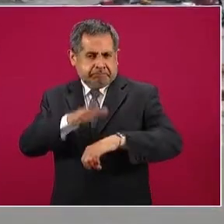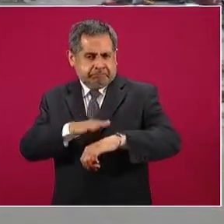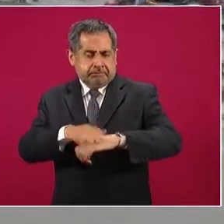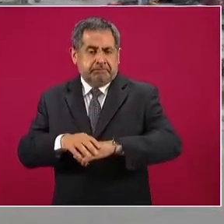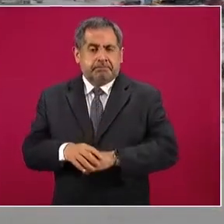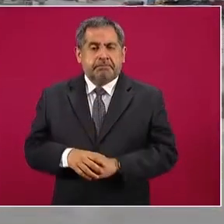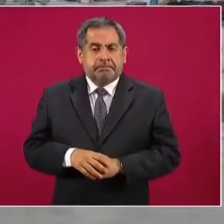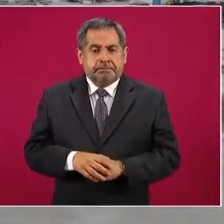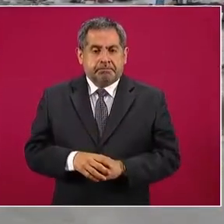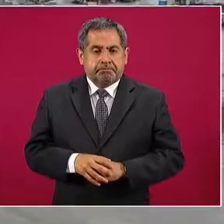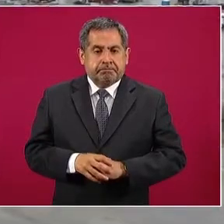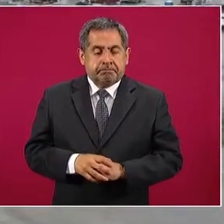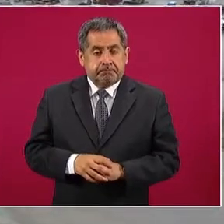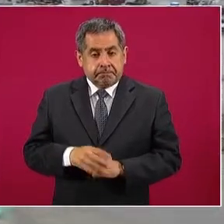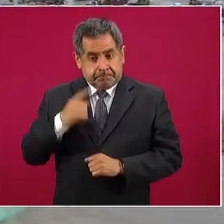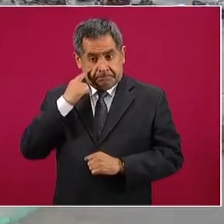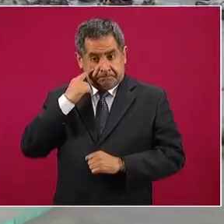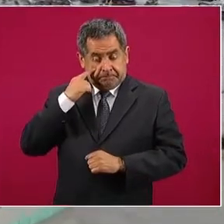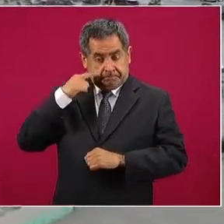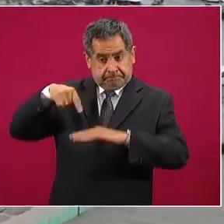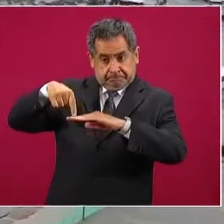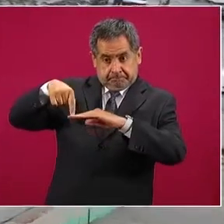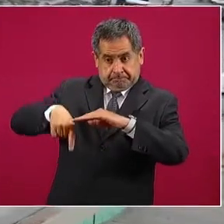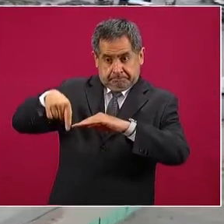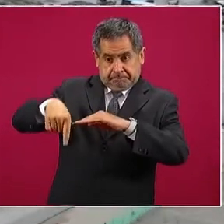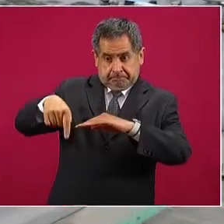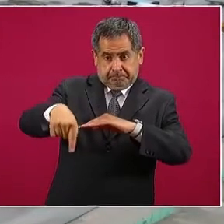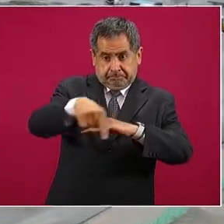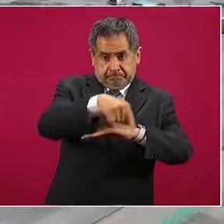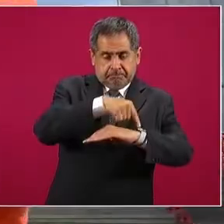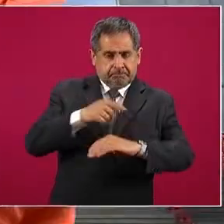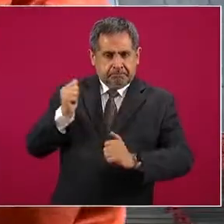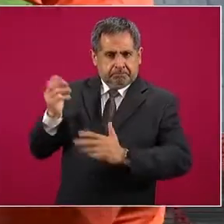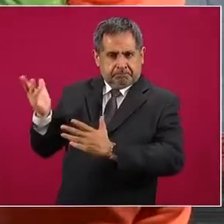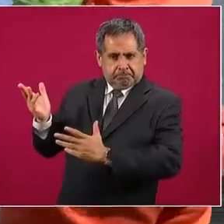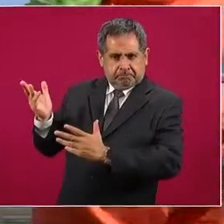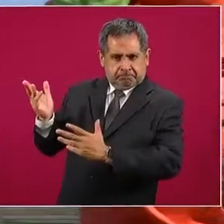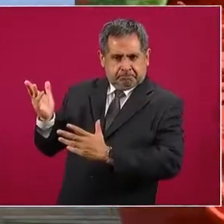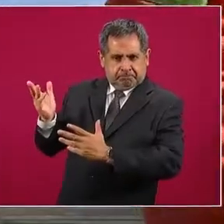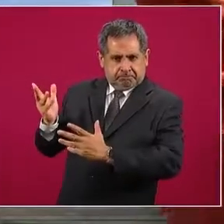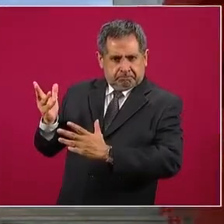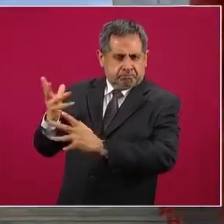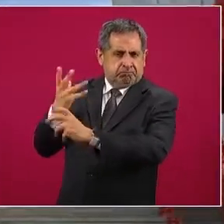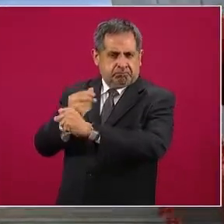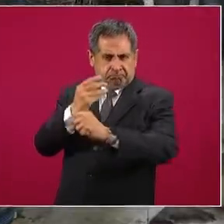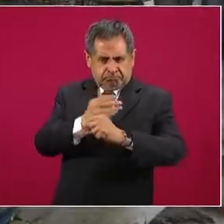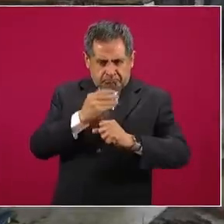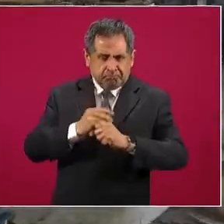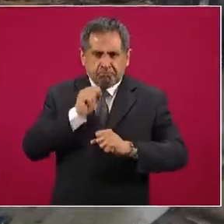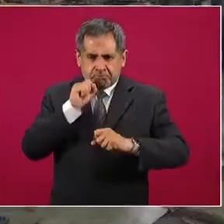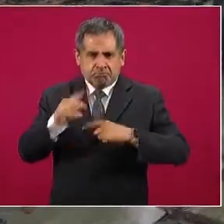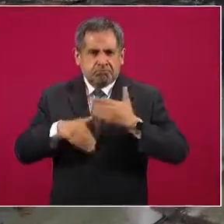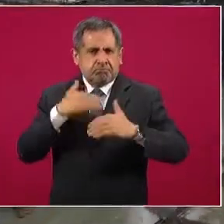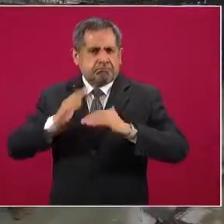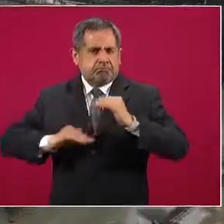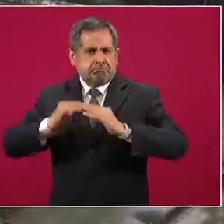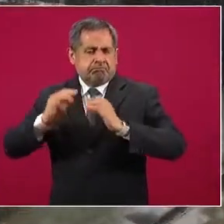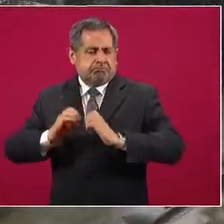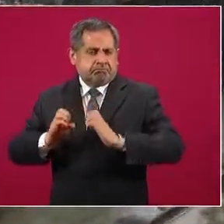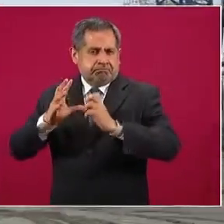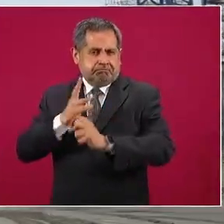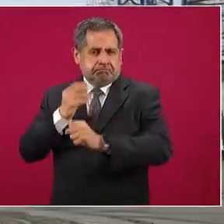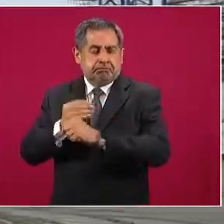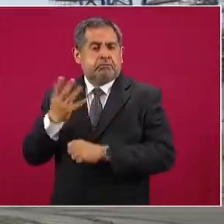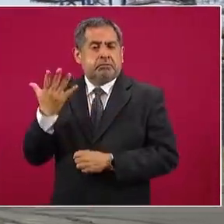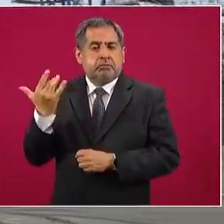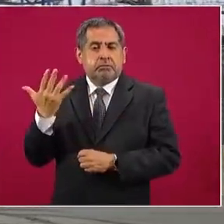Después del pilotaje se inició la etapa de cimentación superficial de las plantas de proceso. Se construye la superestructura de los tambores de coque y cuenta con un avance